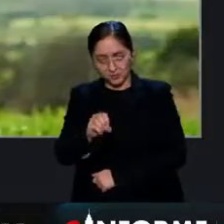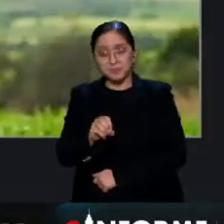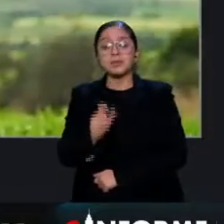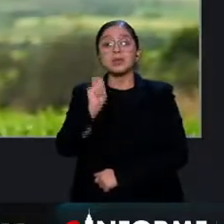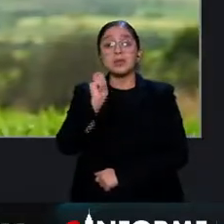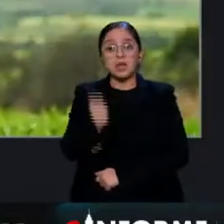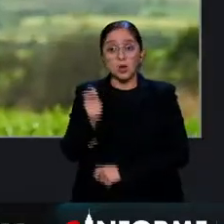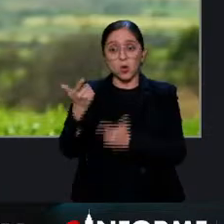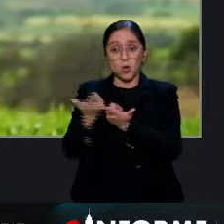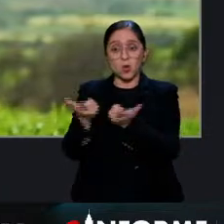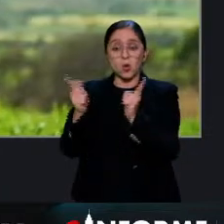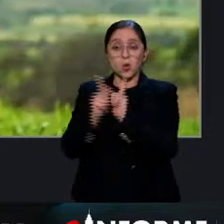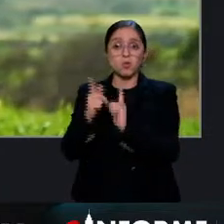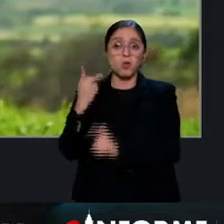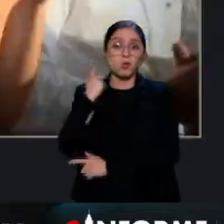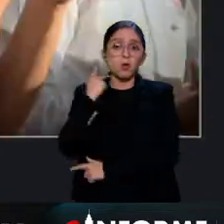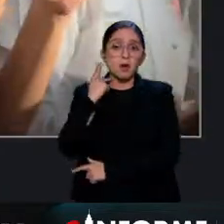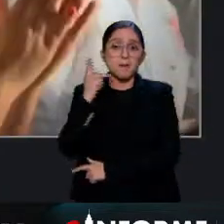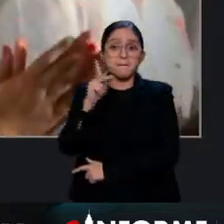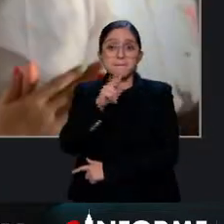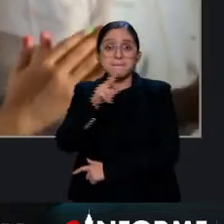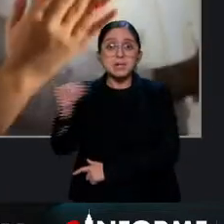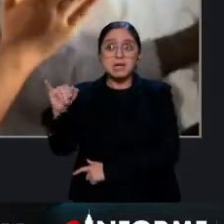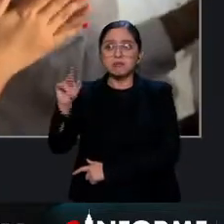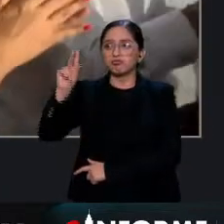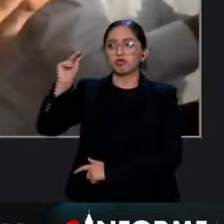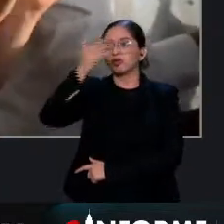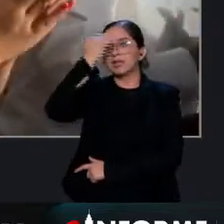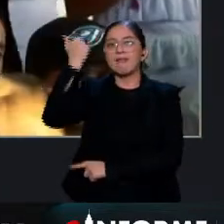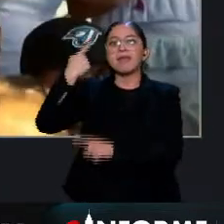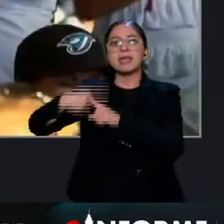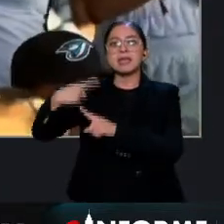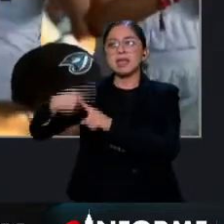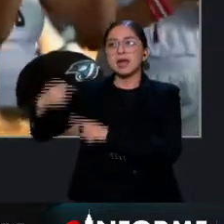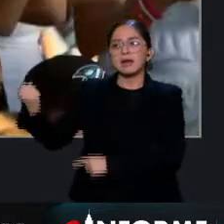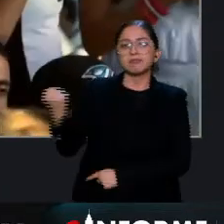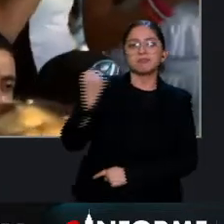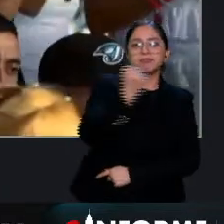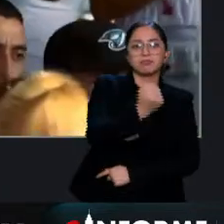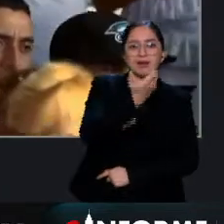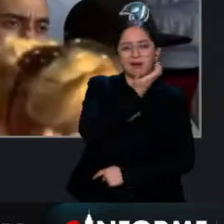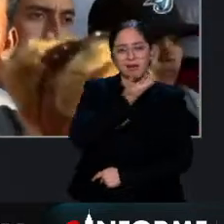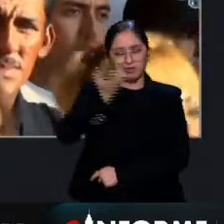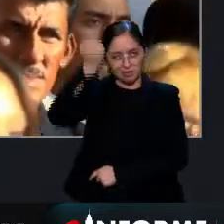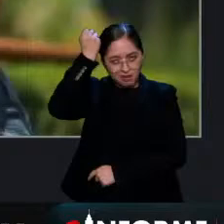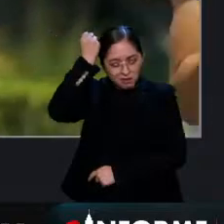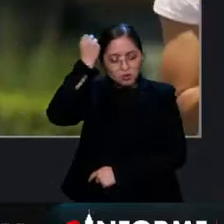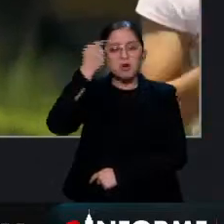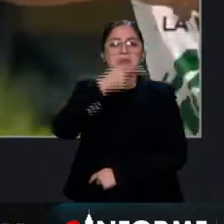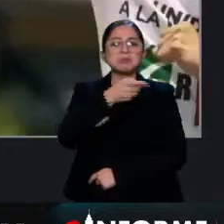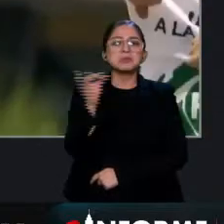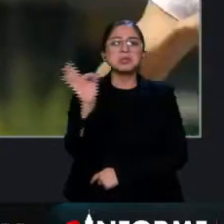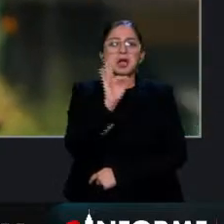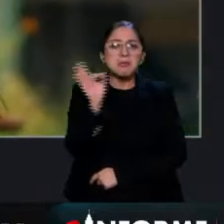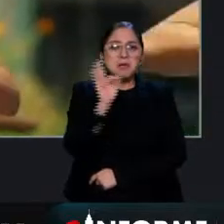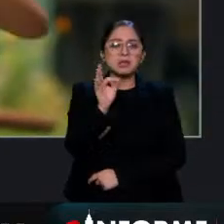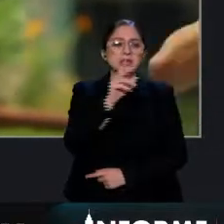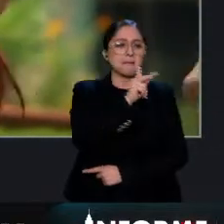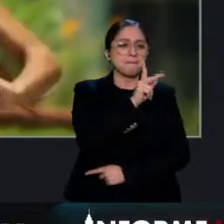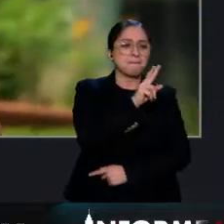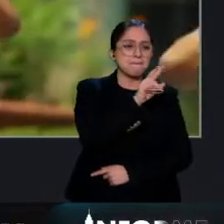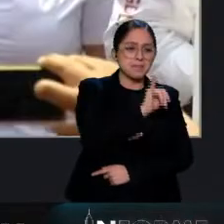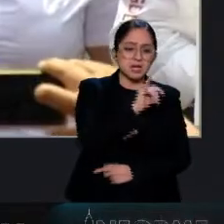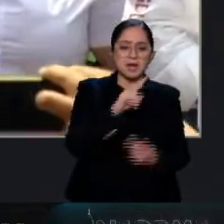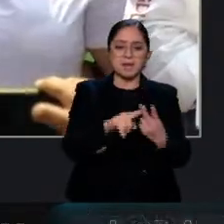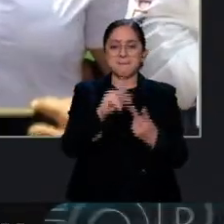aún no define quién va a ser su abanderado, pero todo parece indicar que su apuesta más grande es ir en coalición con el PAN y con el PRD.